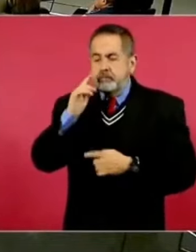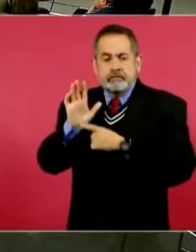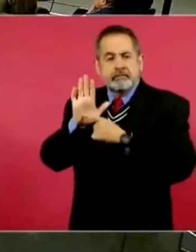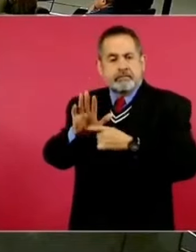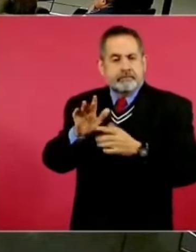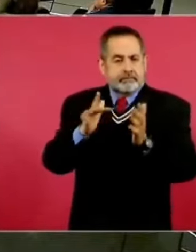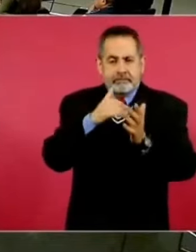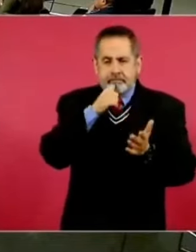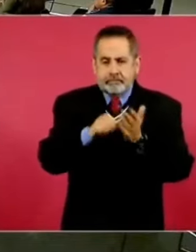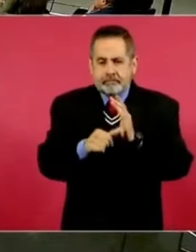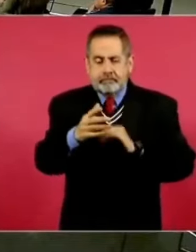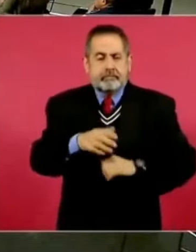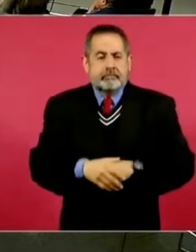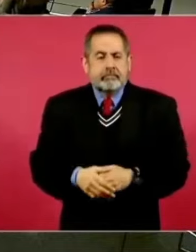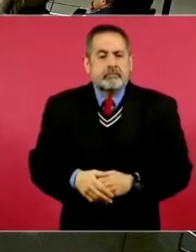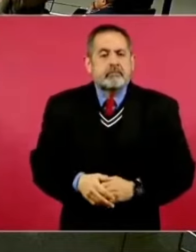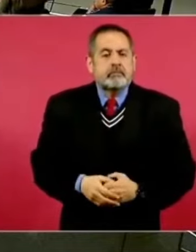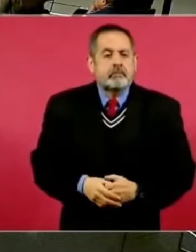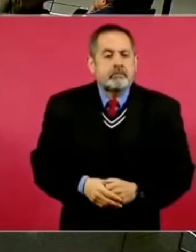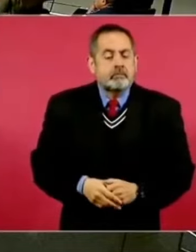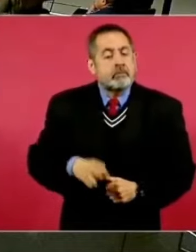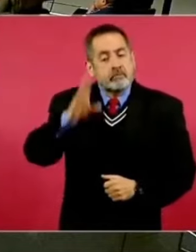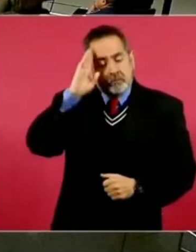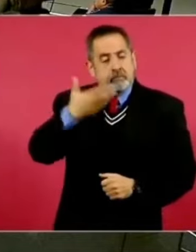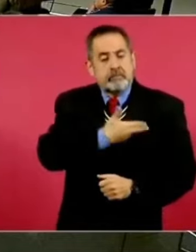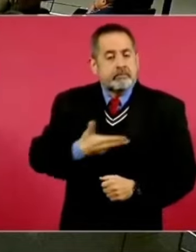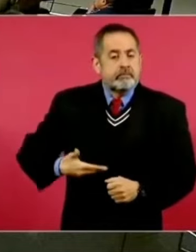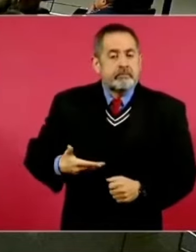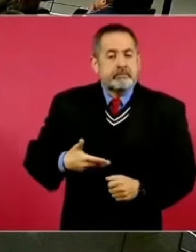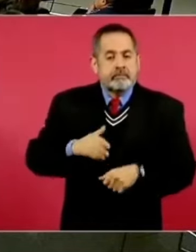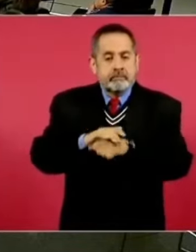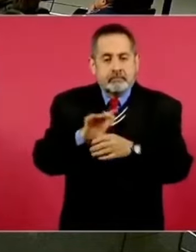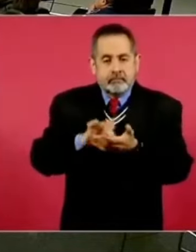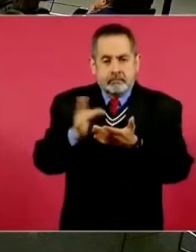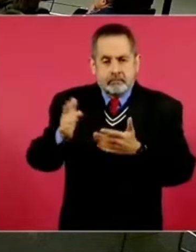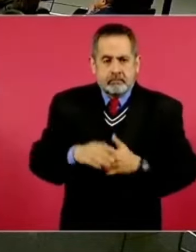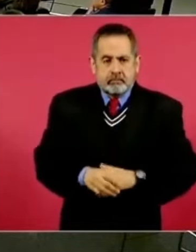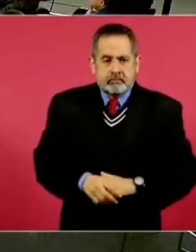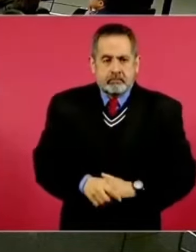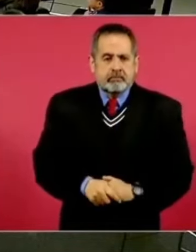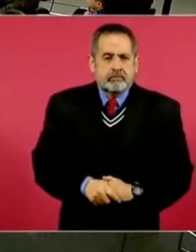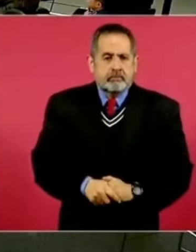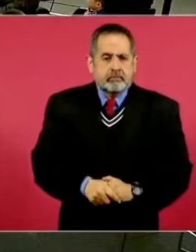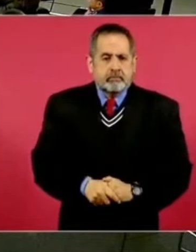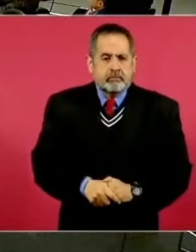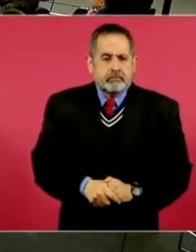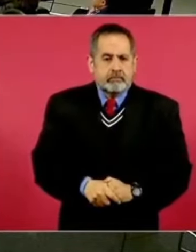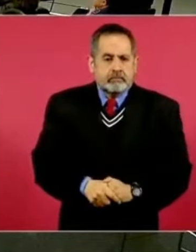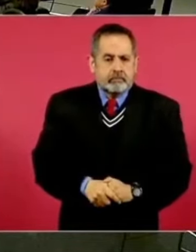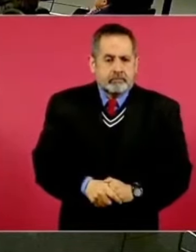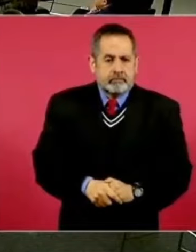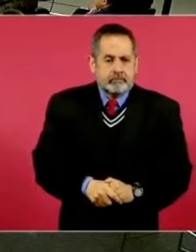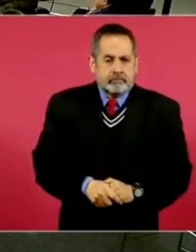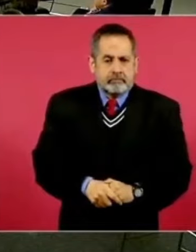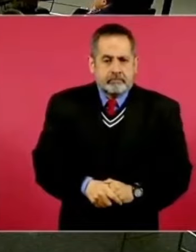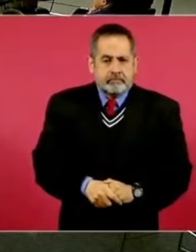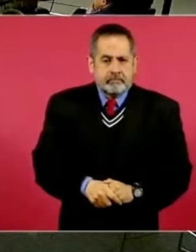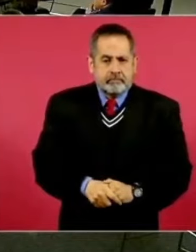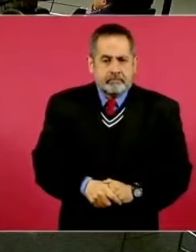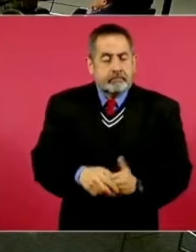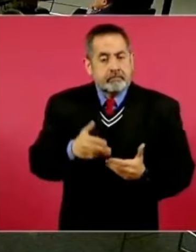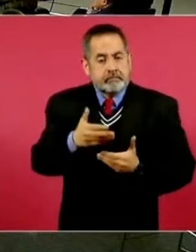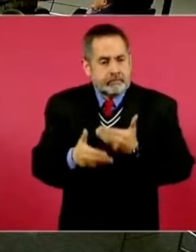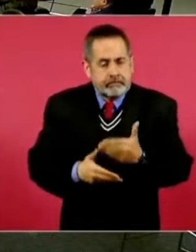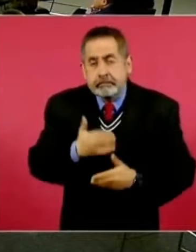señor presidente, amigo mío, gracias por recibir... No, le ofrezco, disculpa, presidente Valle,